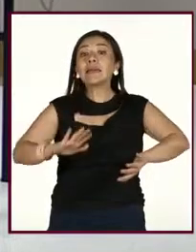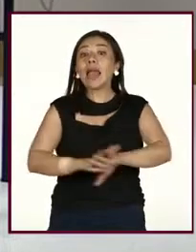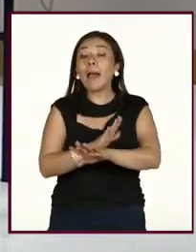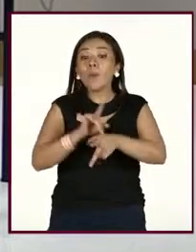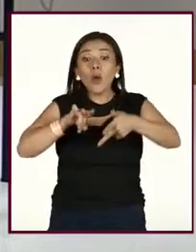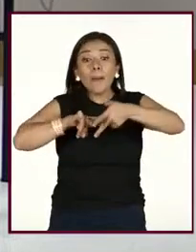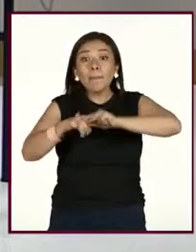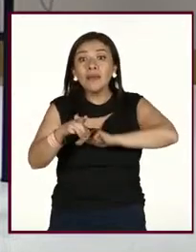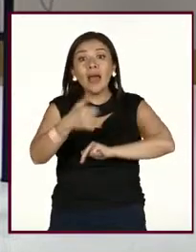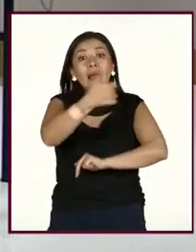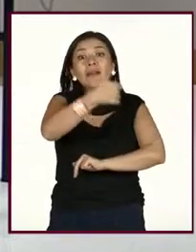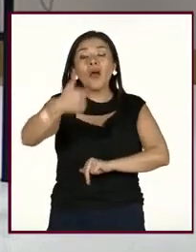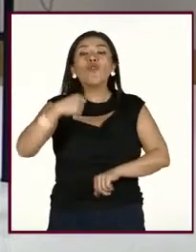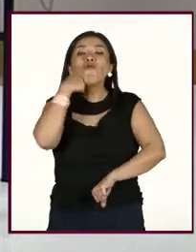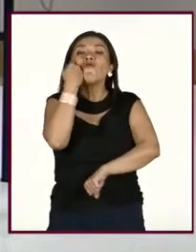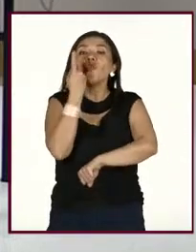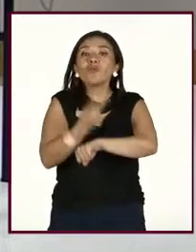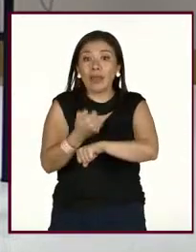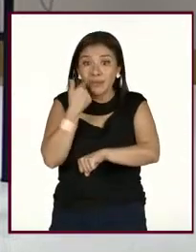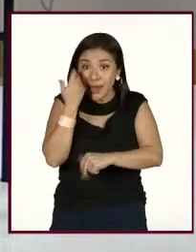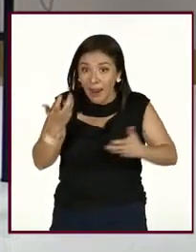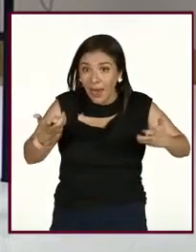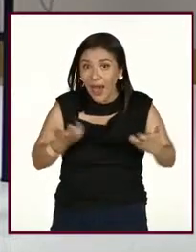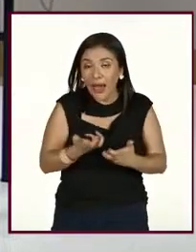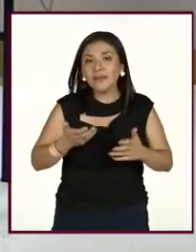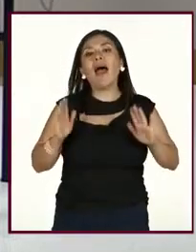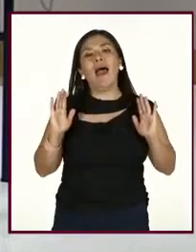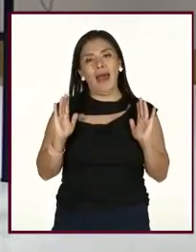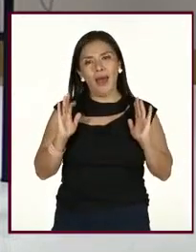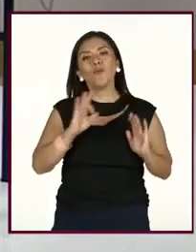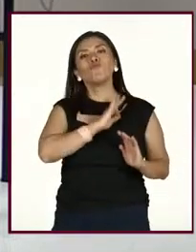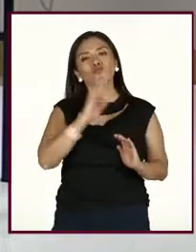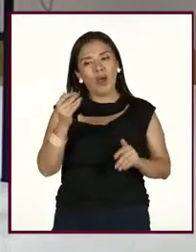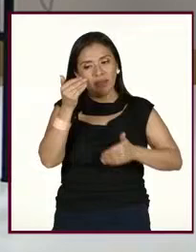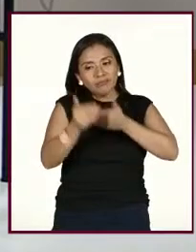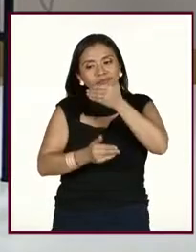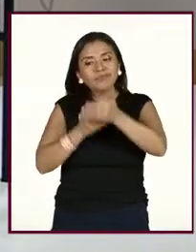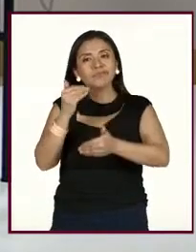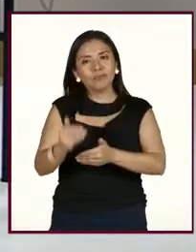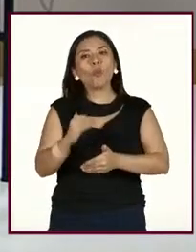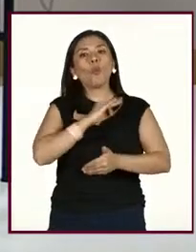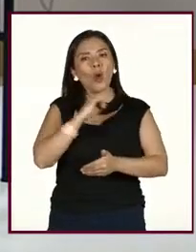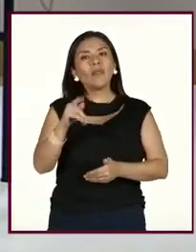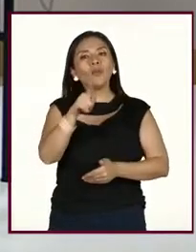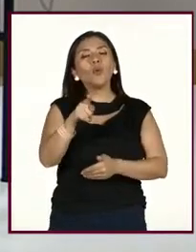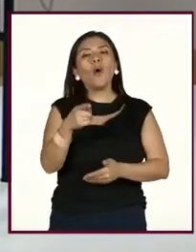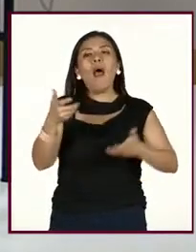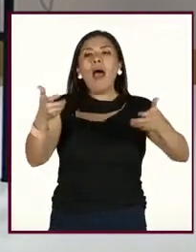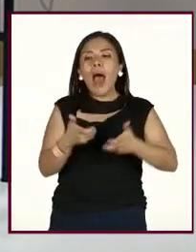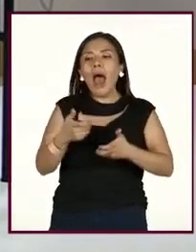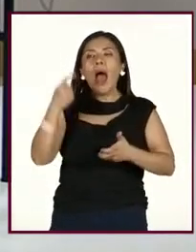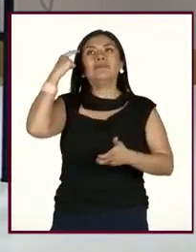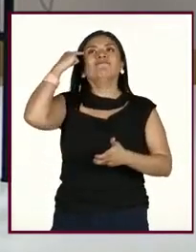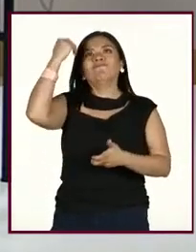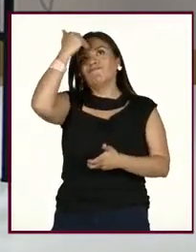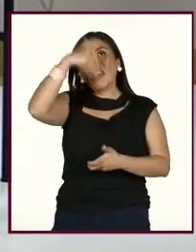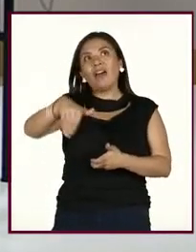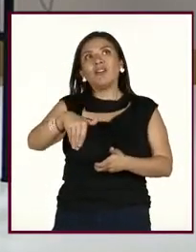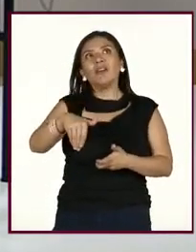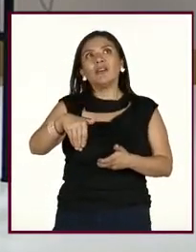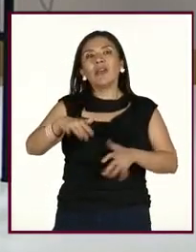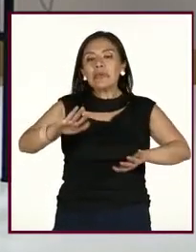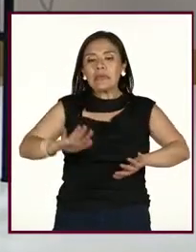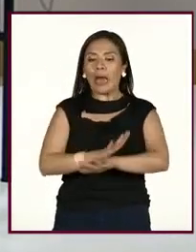desde nuestra voluntad de querer hacerlo. Entonces, ahí es cuando podemos empezar a generar como estos nuevos